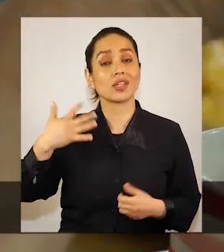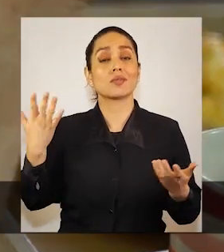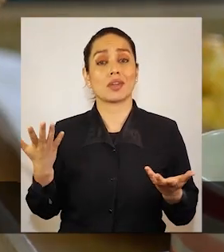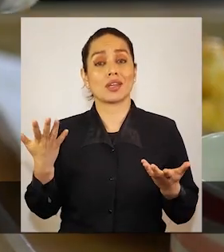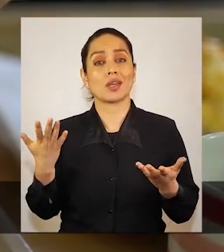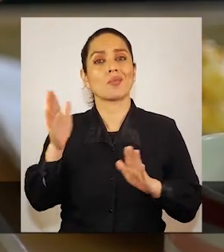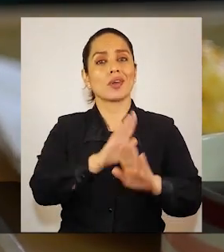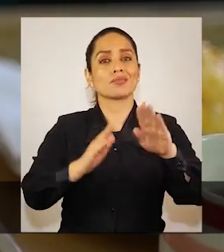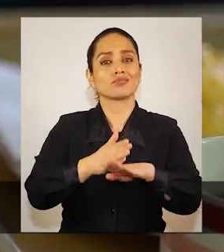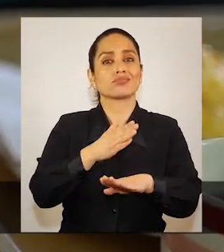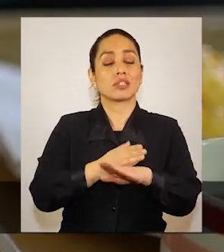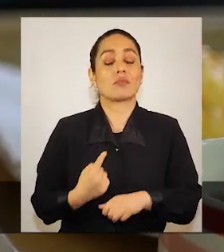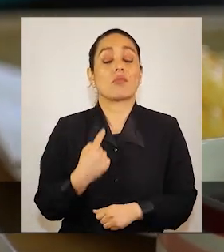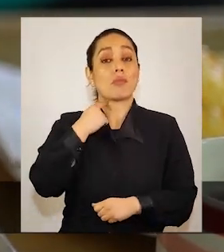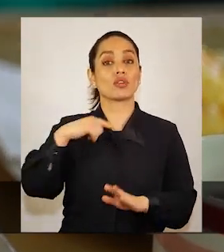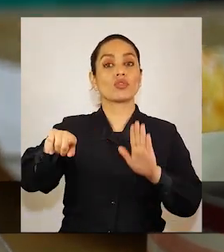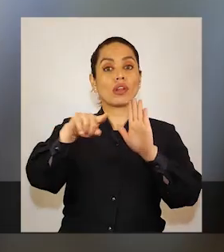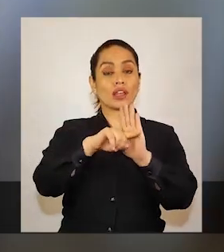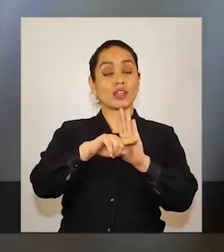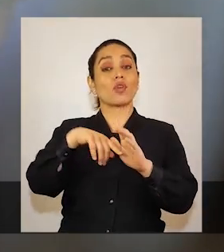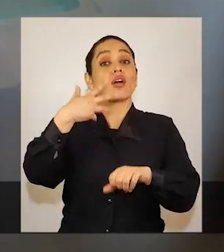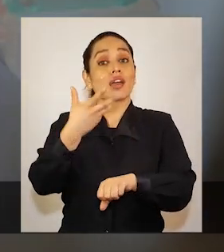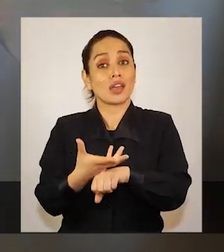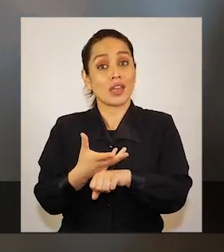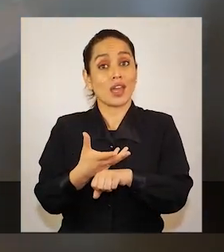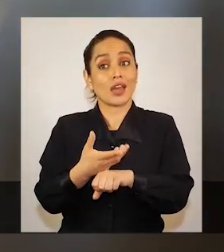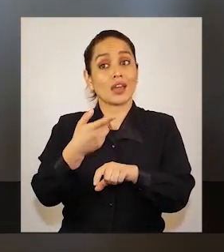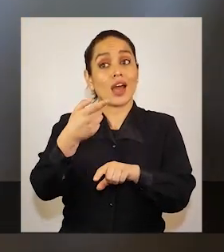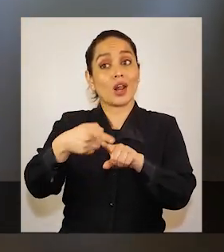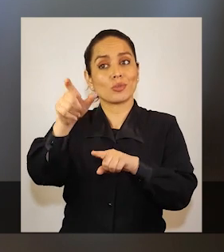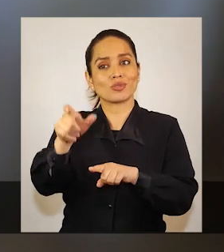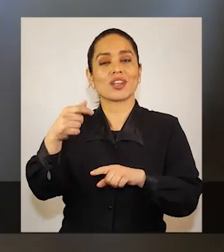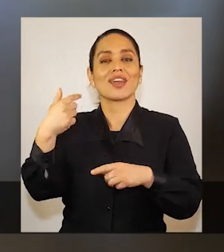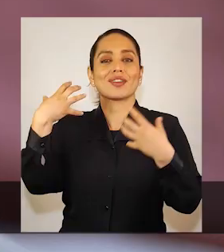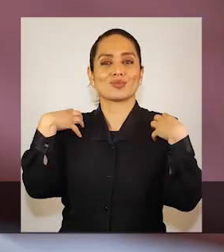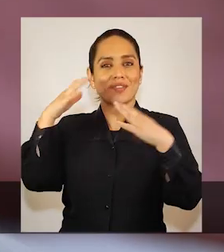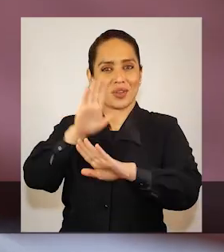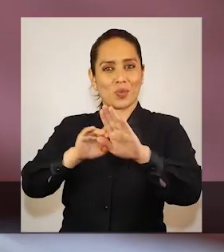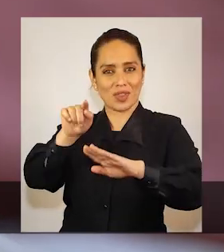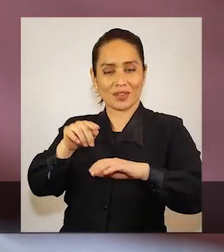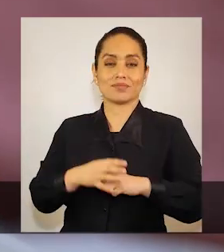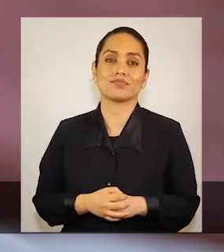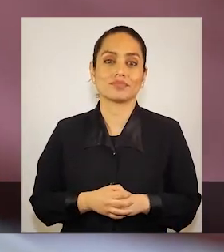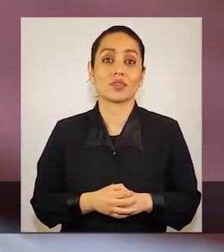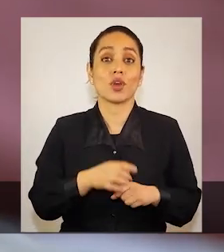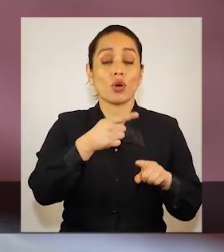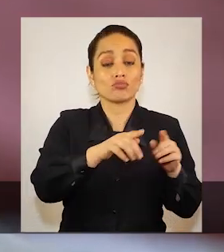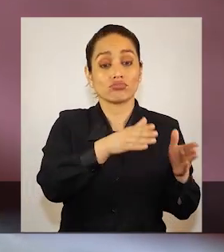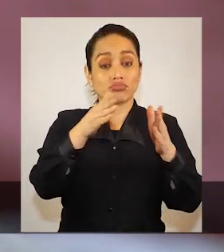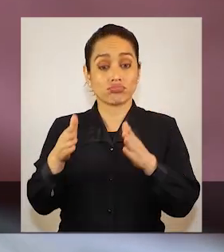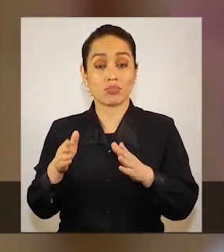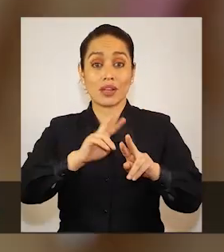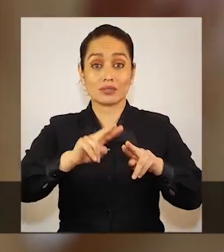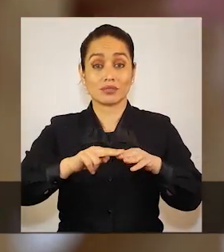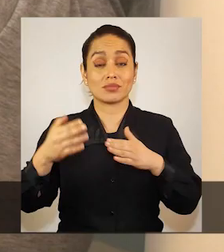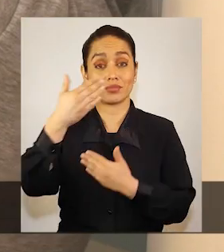reducir o prevenir el impacto negativo que tiene hacia la persona que cuida. La primera fase para realizar acciones de